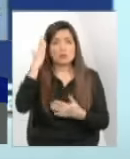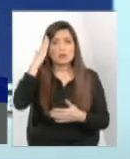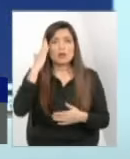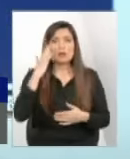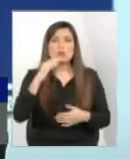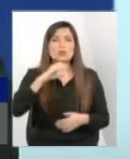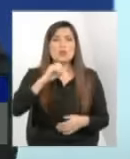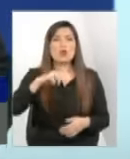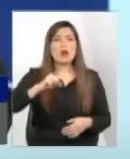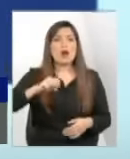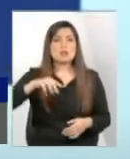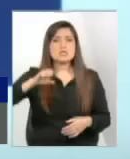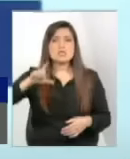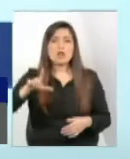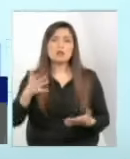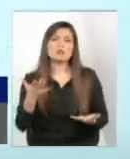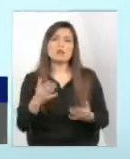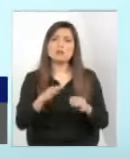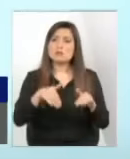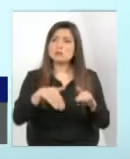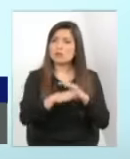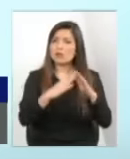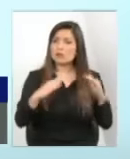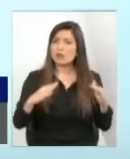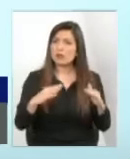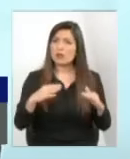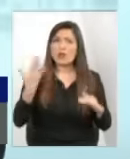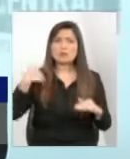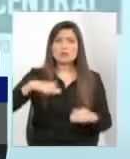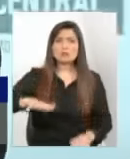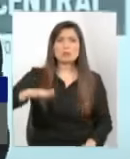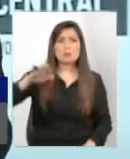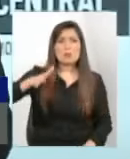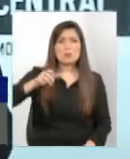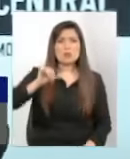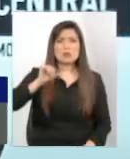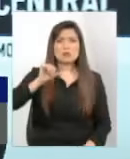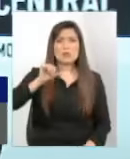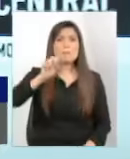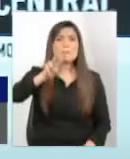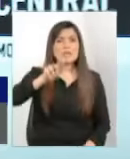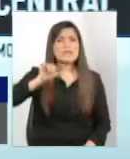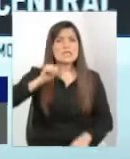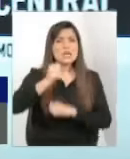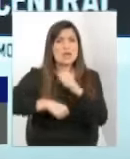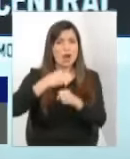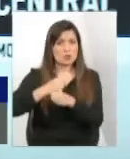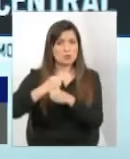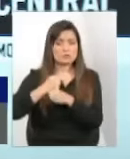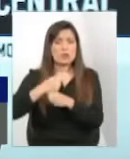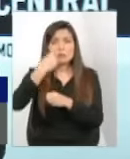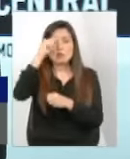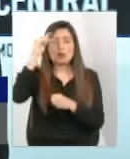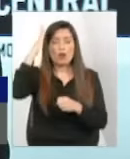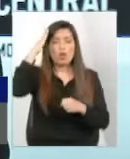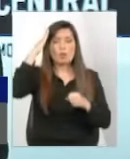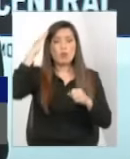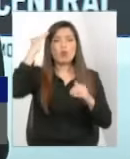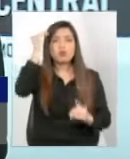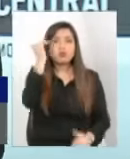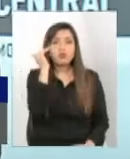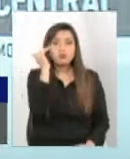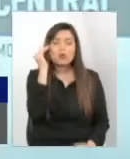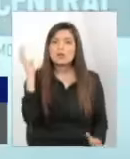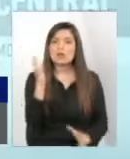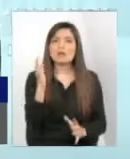cuando yo estaba en el caso nacional del niño estaba el Pepe no sé si conocen yo tuve un chiquito que tiene como 26 años con déficit mental muy muy grave y como había estado todavía en la casa